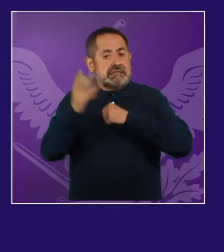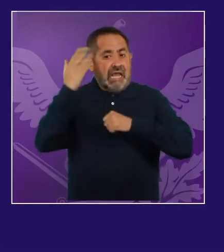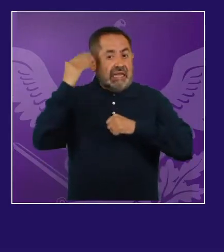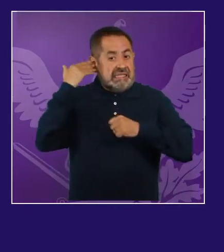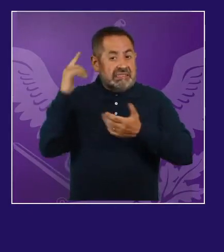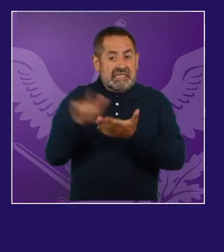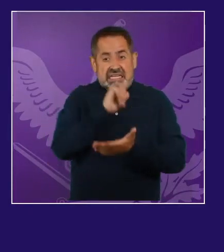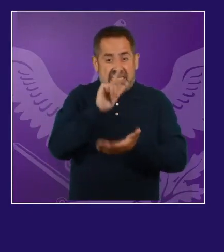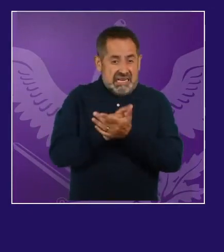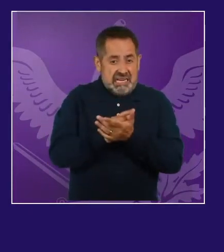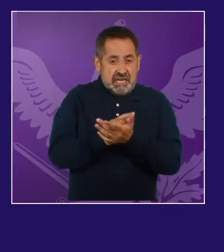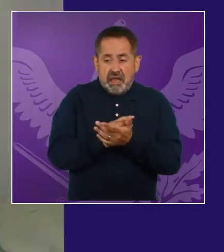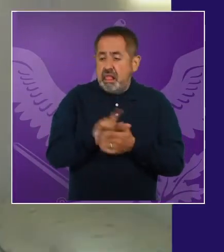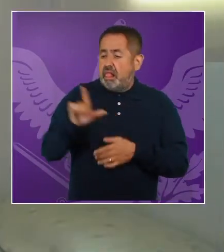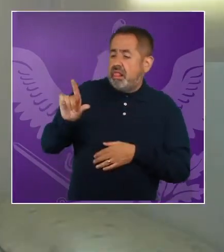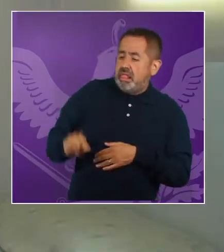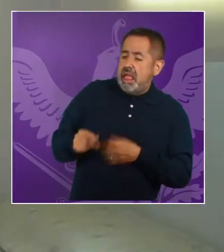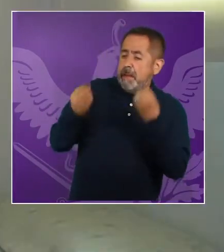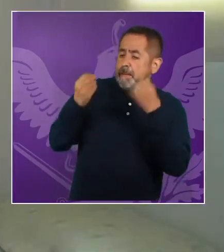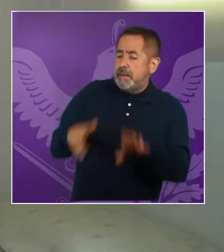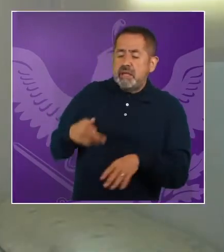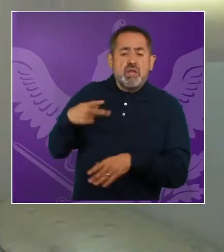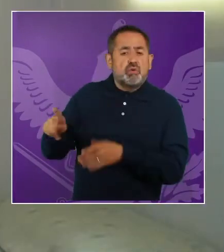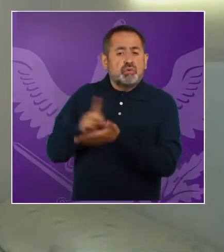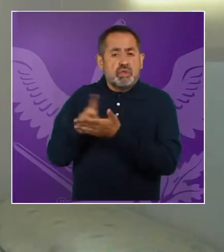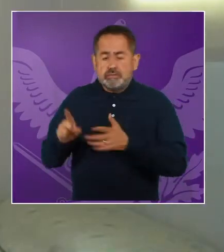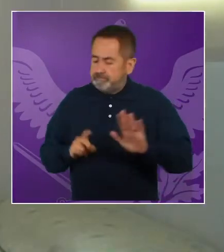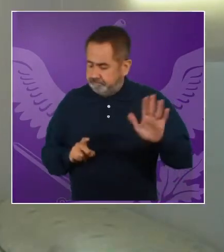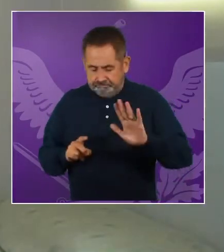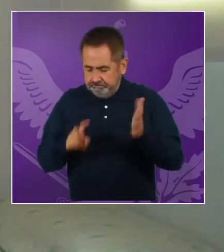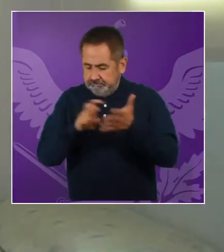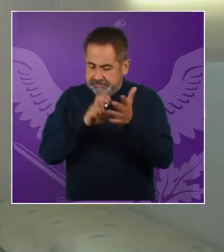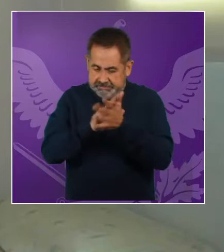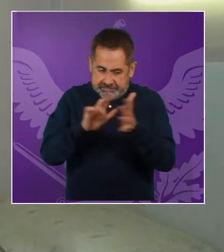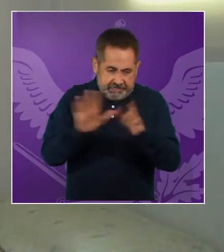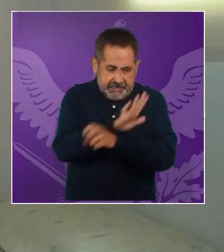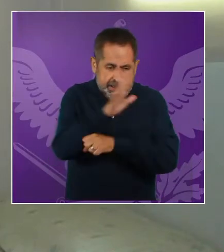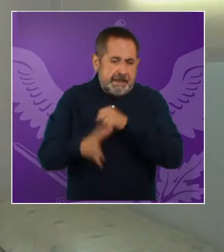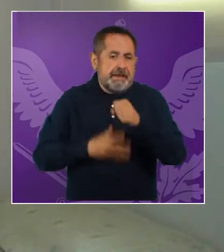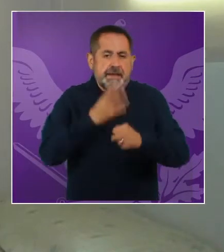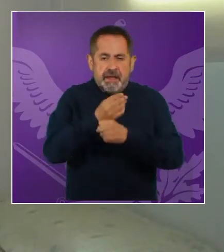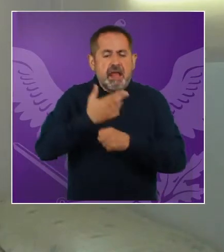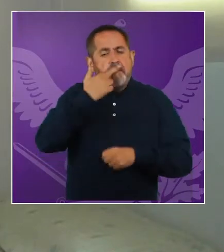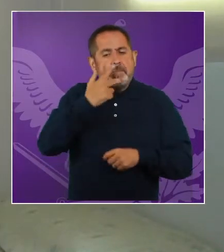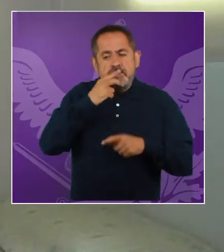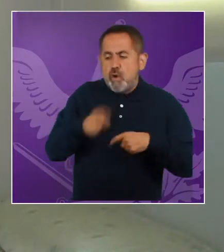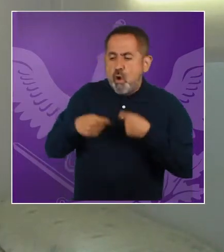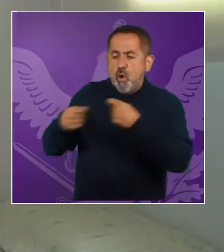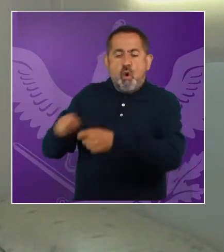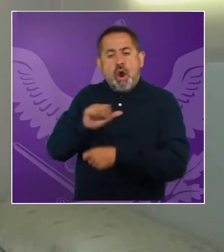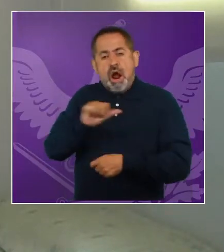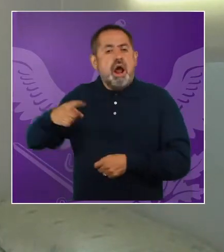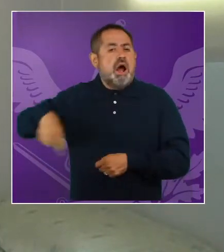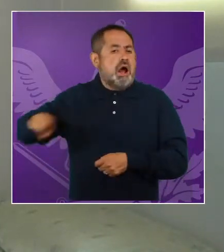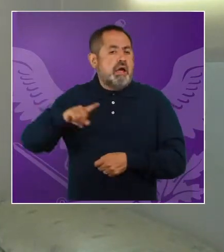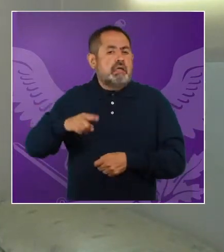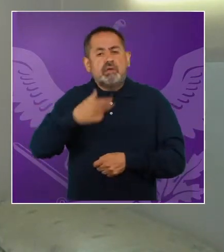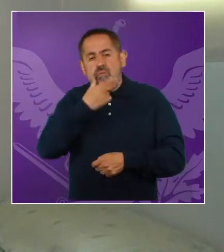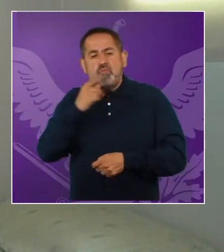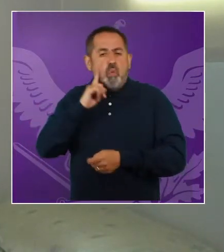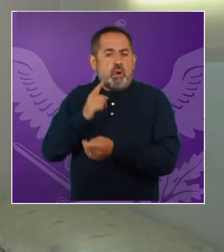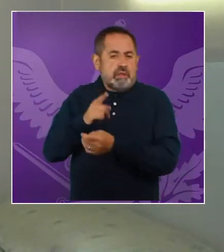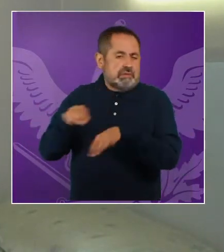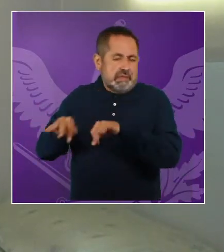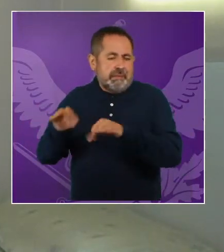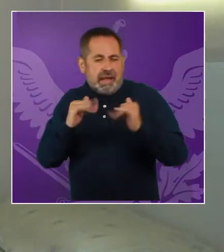donde había una legislación que generaba menos derechos o garantizaba menos derechos de las trabajadoras del hogar respecto al resto de los trabajadores y